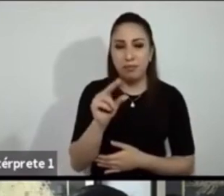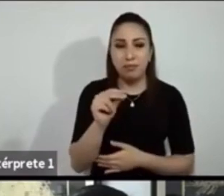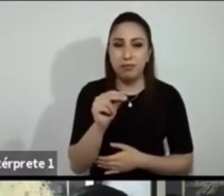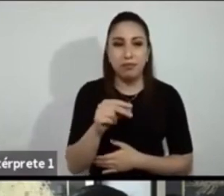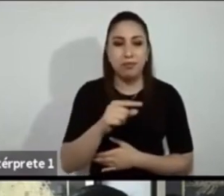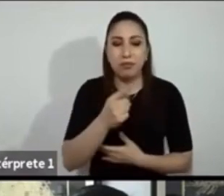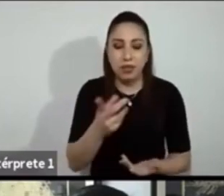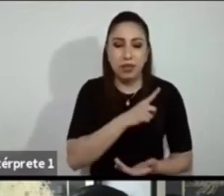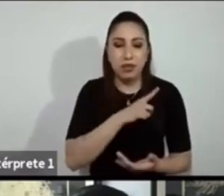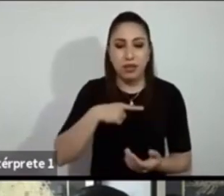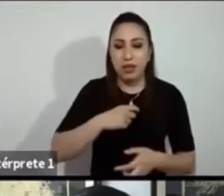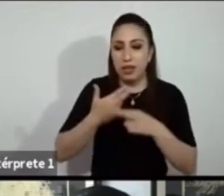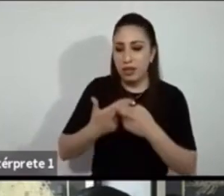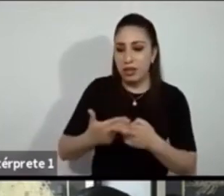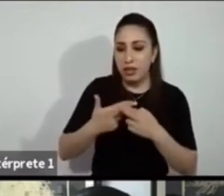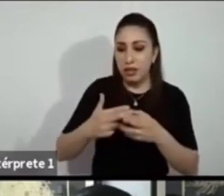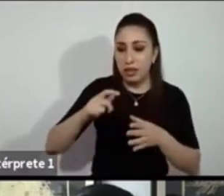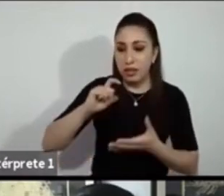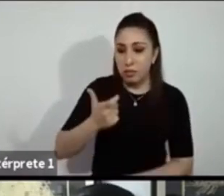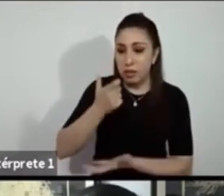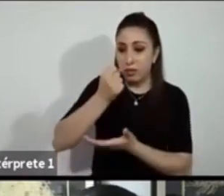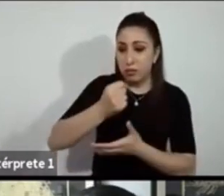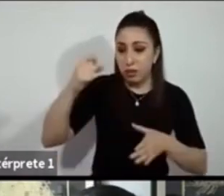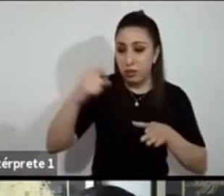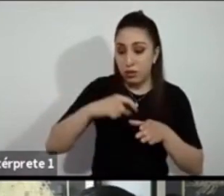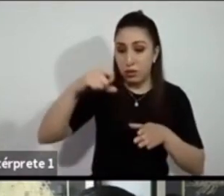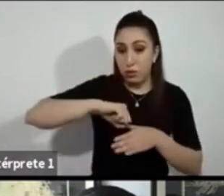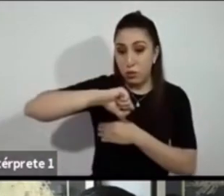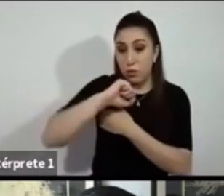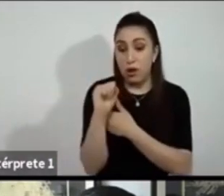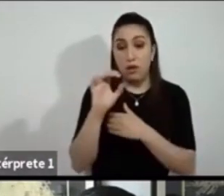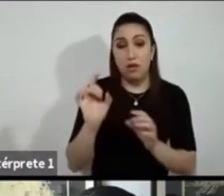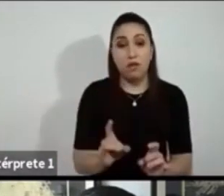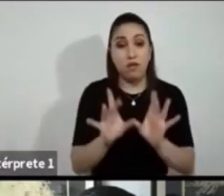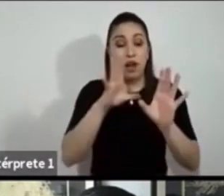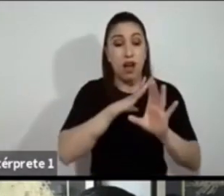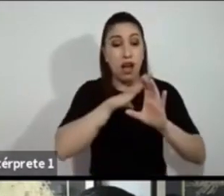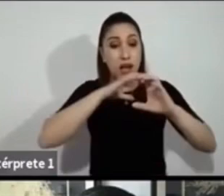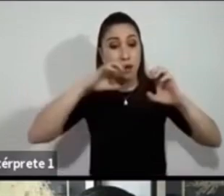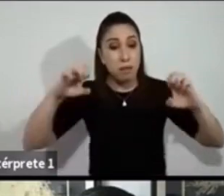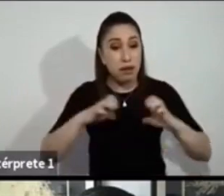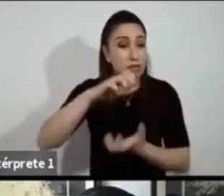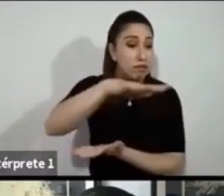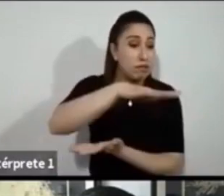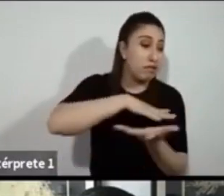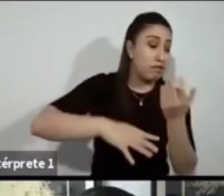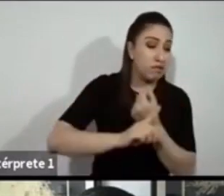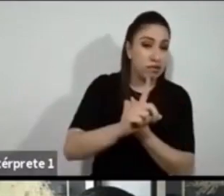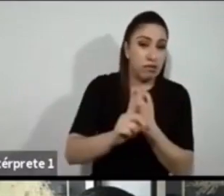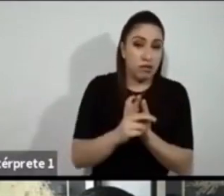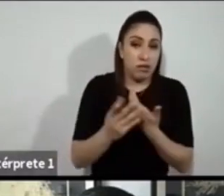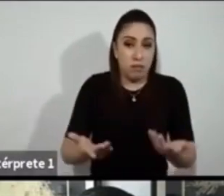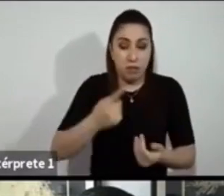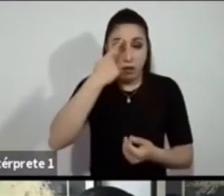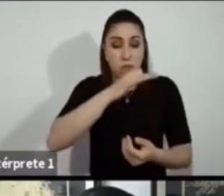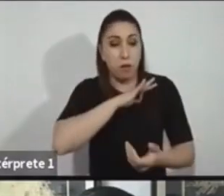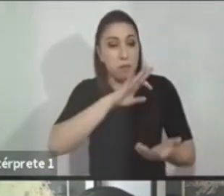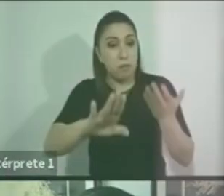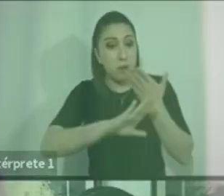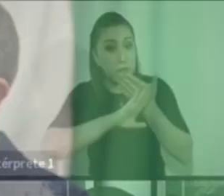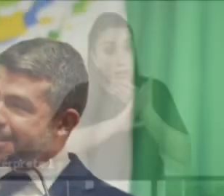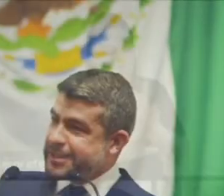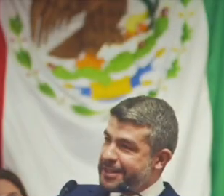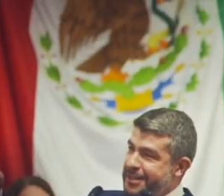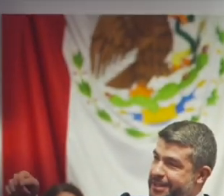recursos necesarios cuando haya un desastre y sobre todo para prevenir el desastre.